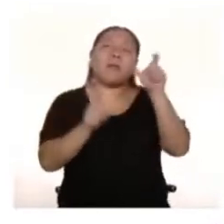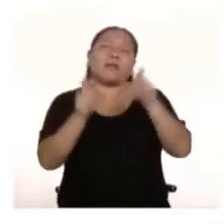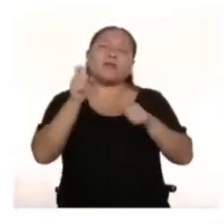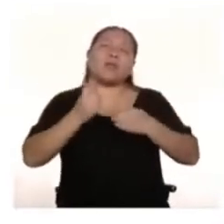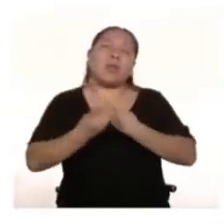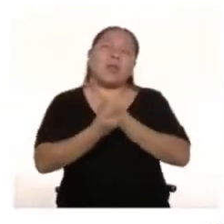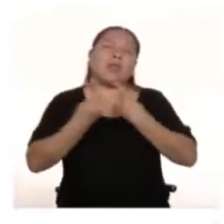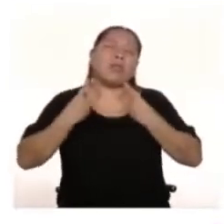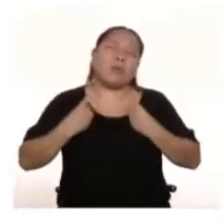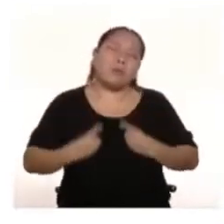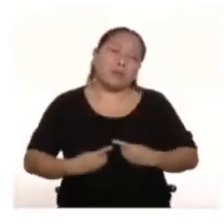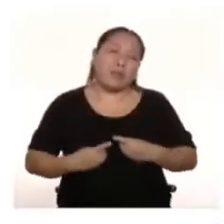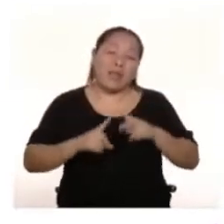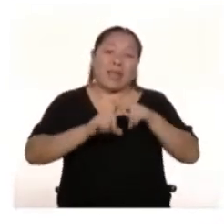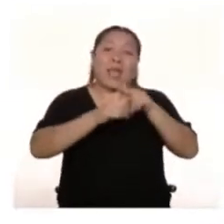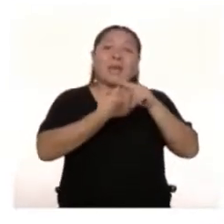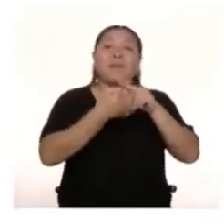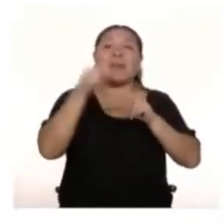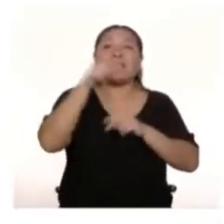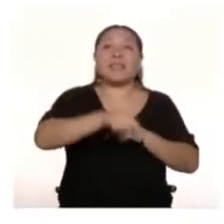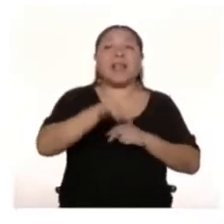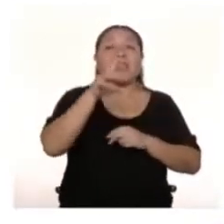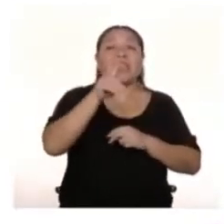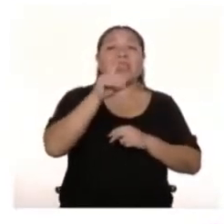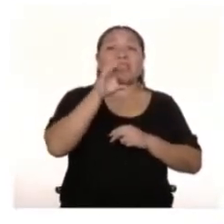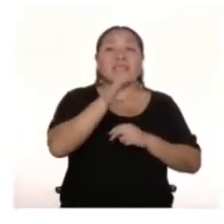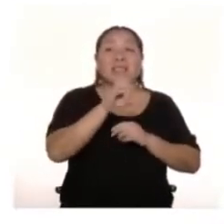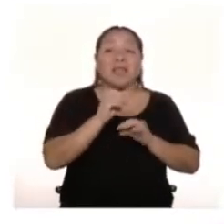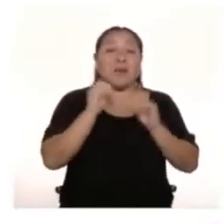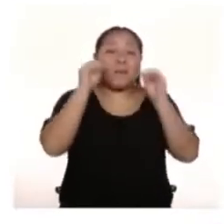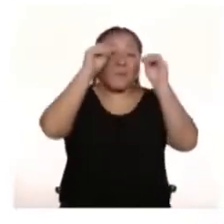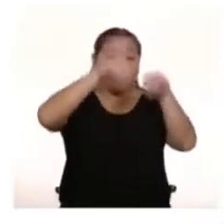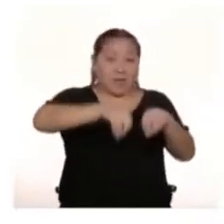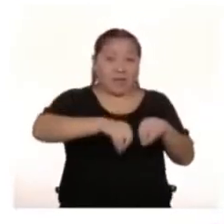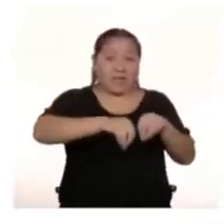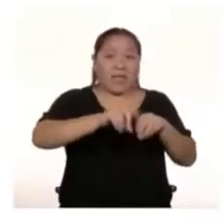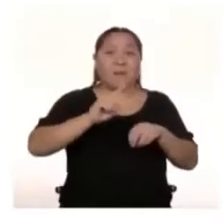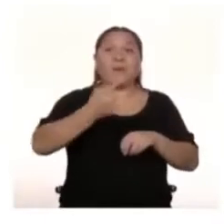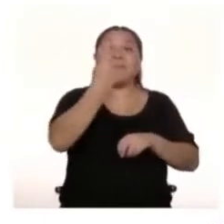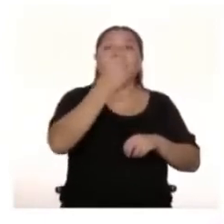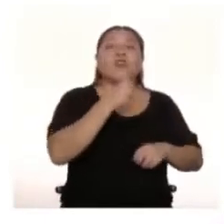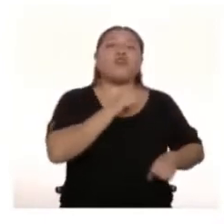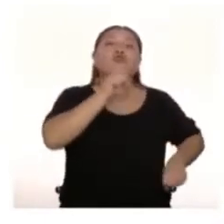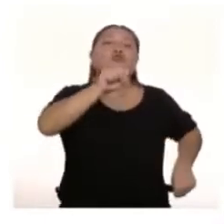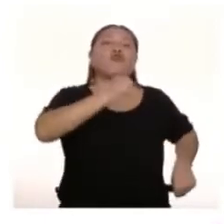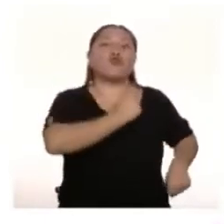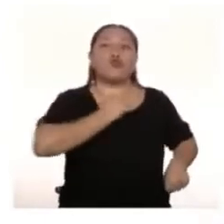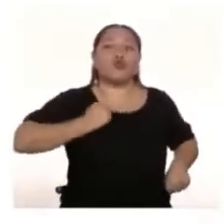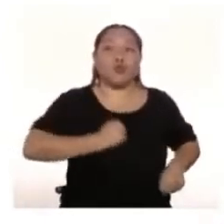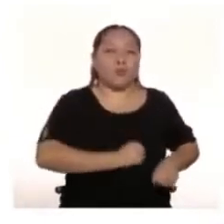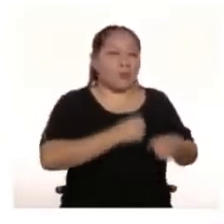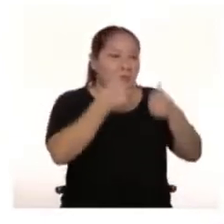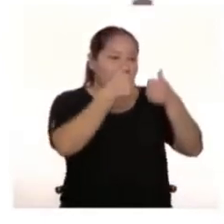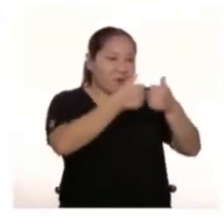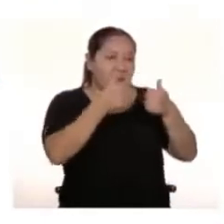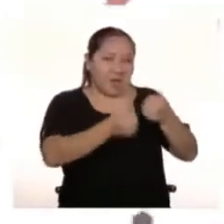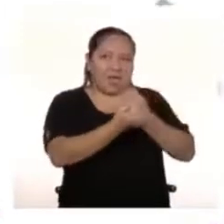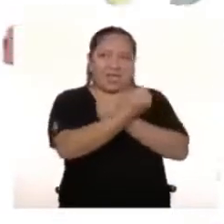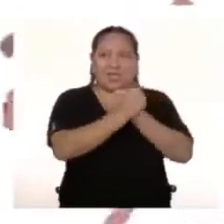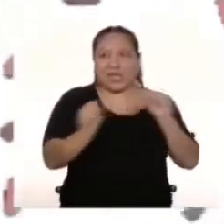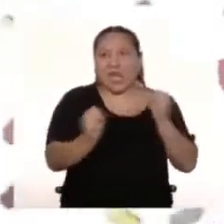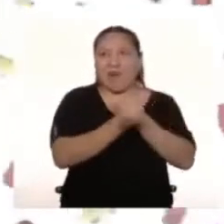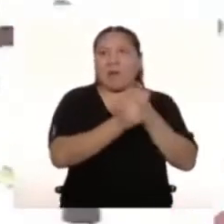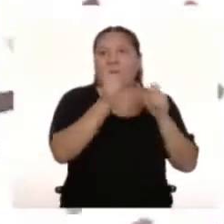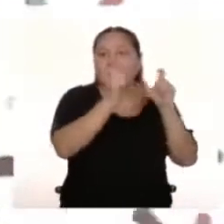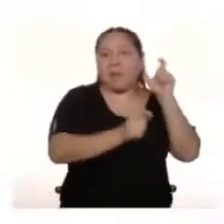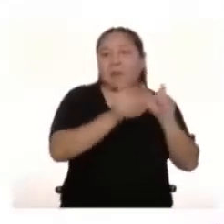nace DC Comics Que lanza a Superman El héroe más famoso Del mundo Todo iba bien con él Salvando a la gente De la